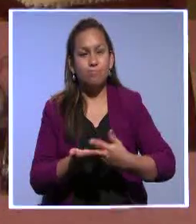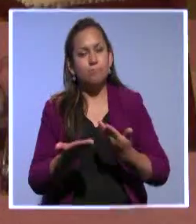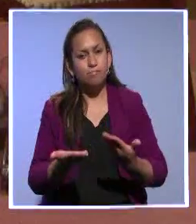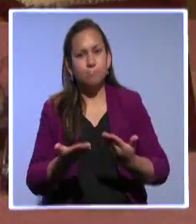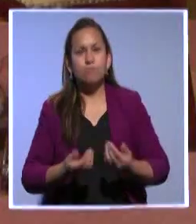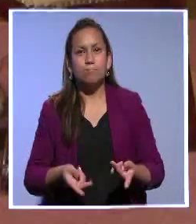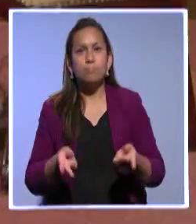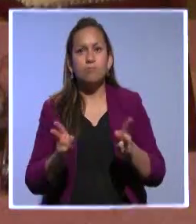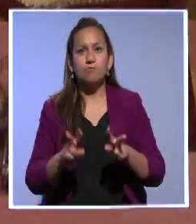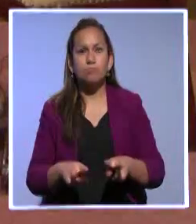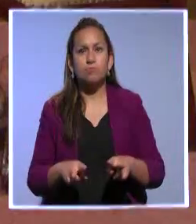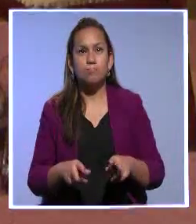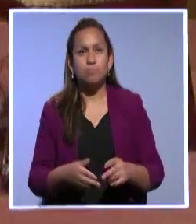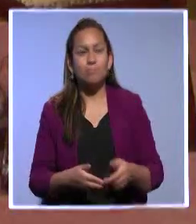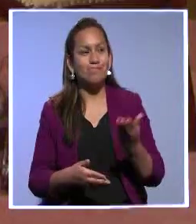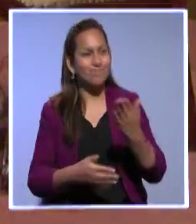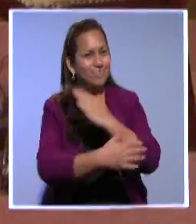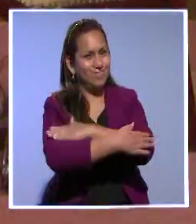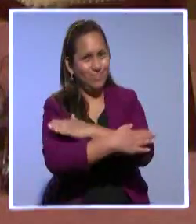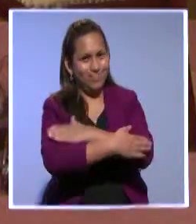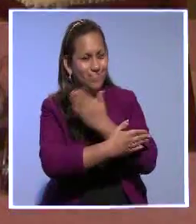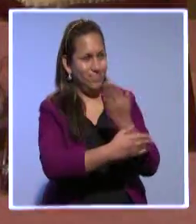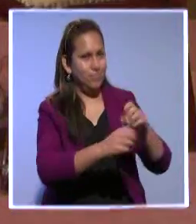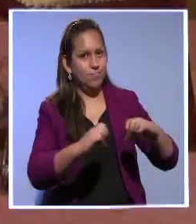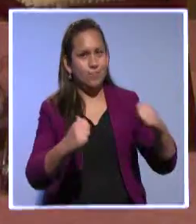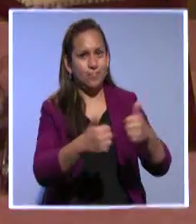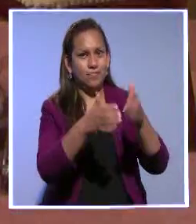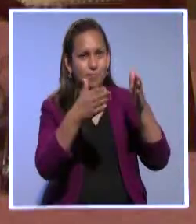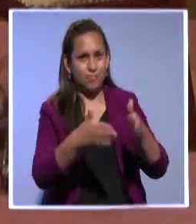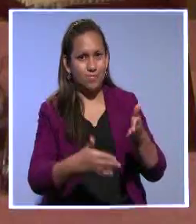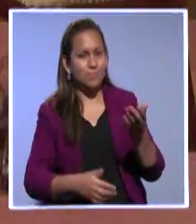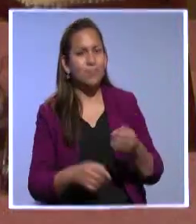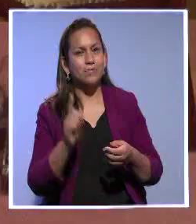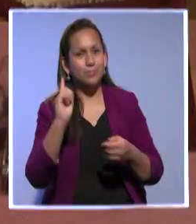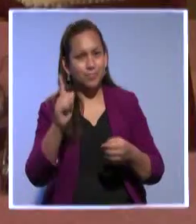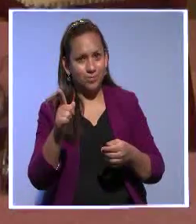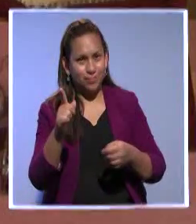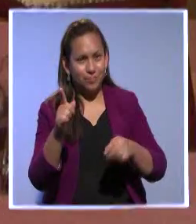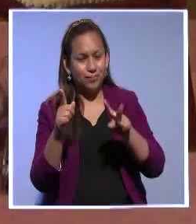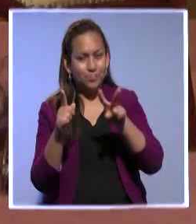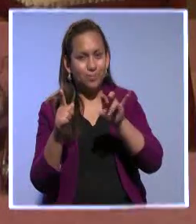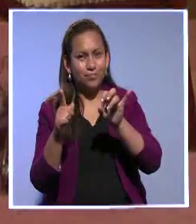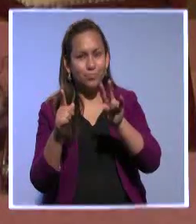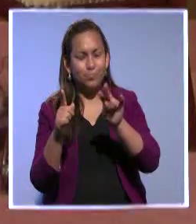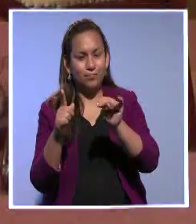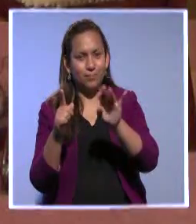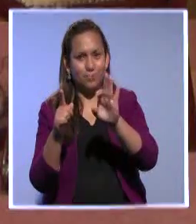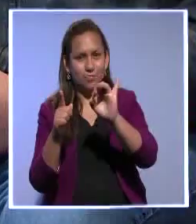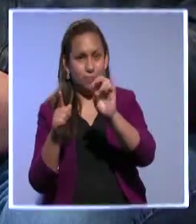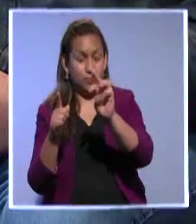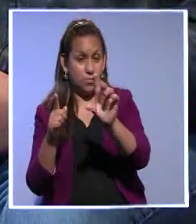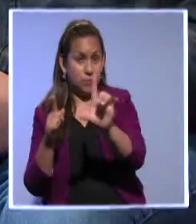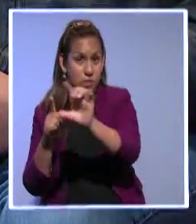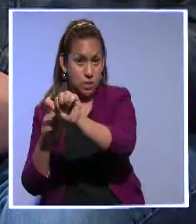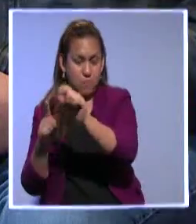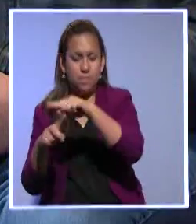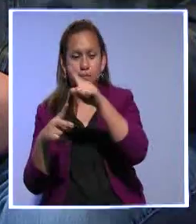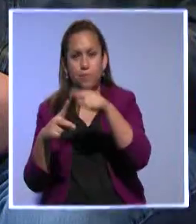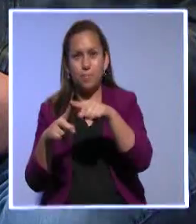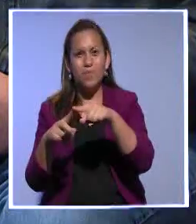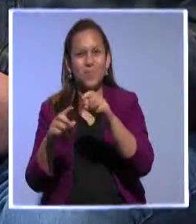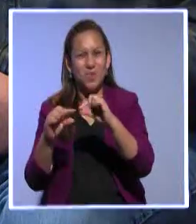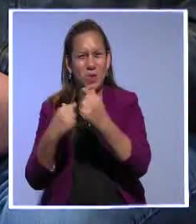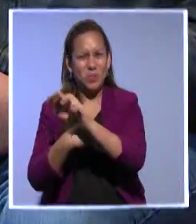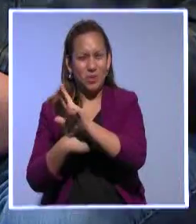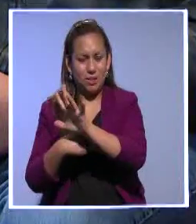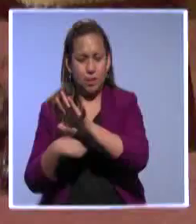inmediato vamos a saludar a los asambleístas. Diego Vintimilla, por el movimiento Alianza País y el asambleísta Moisés Tacle, por el Partido Social